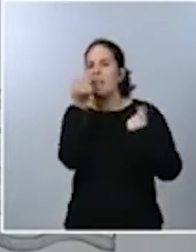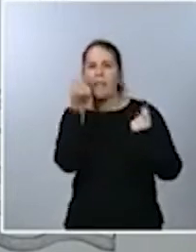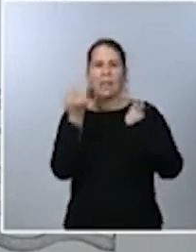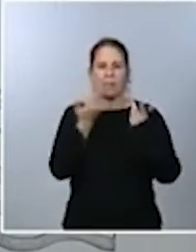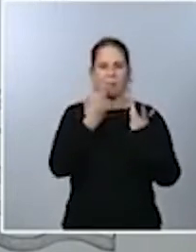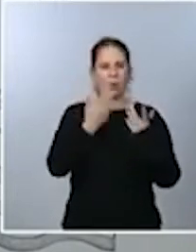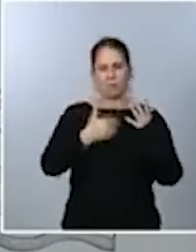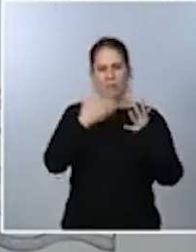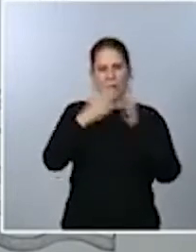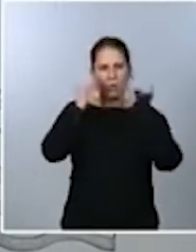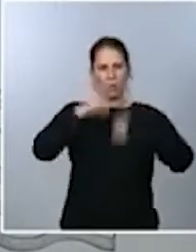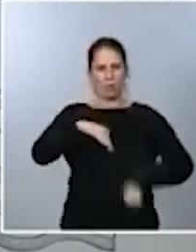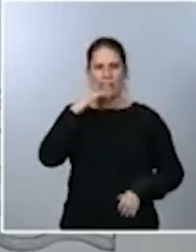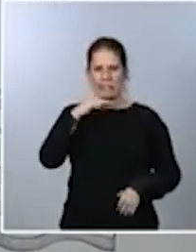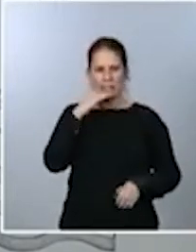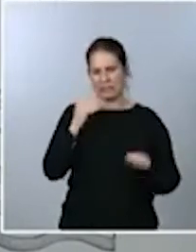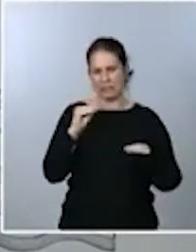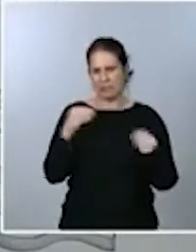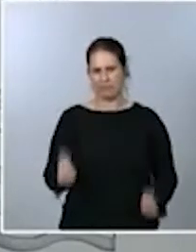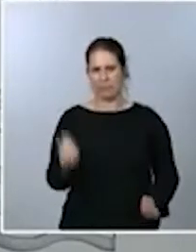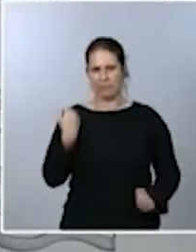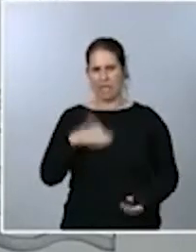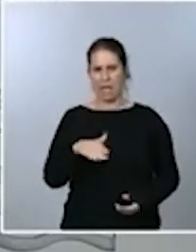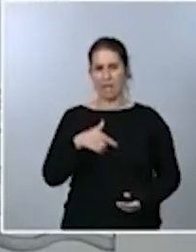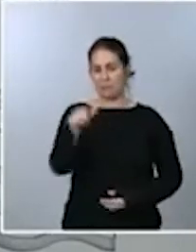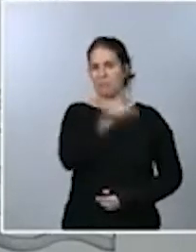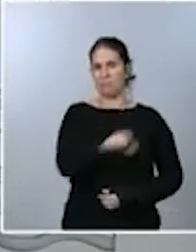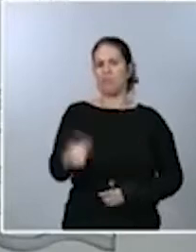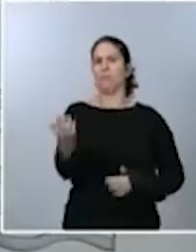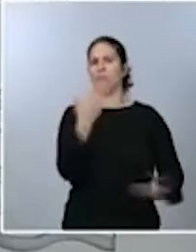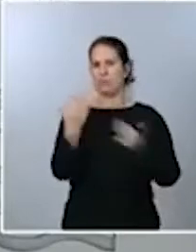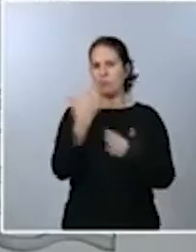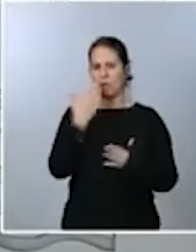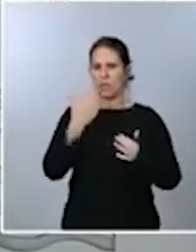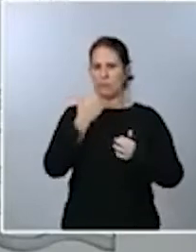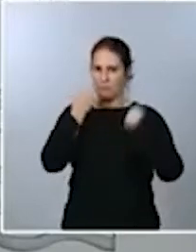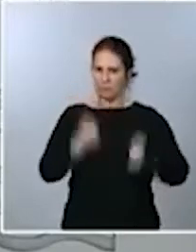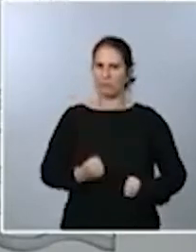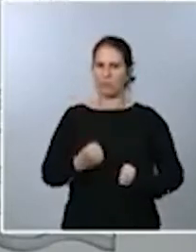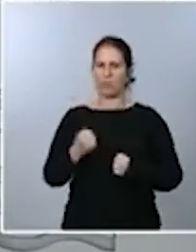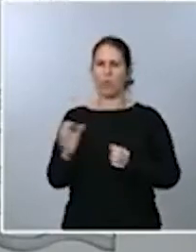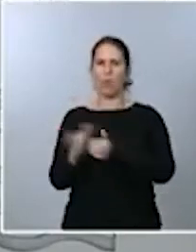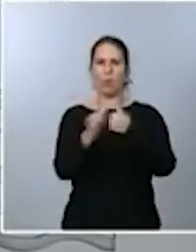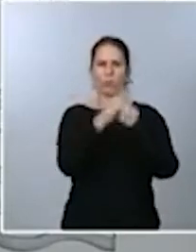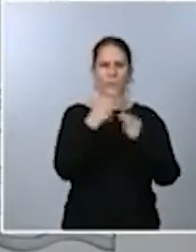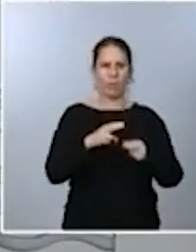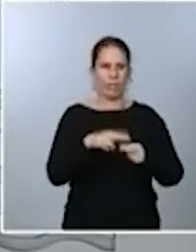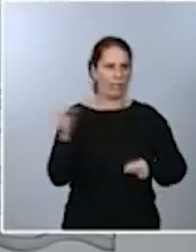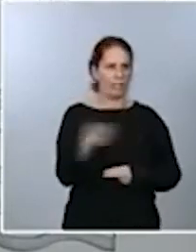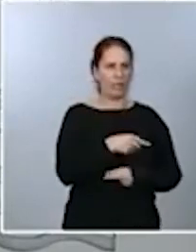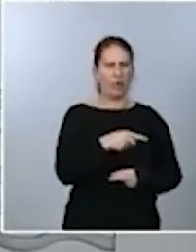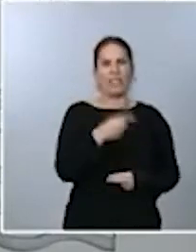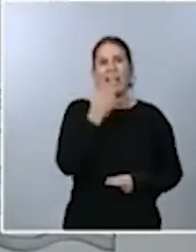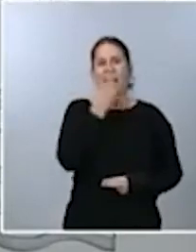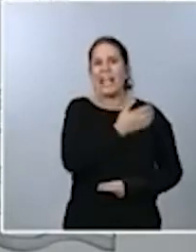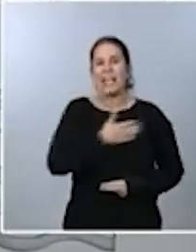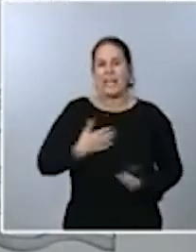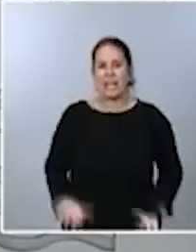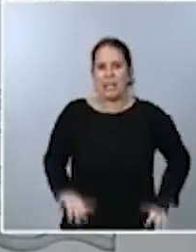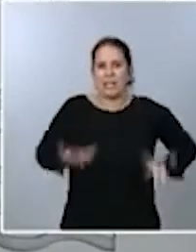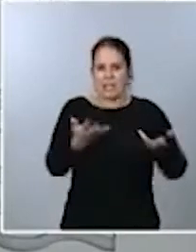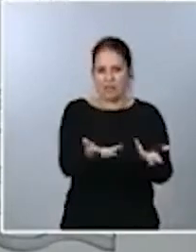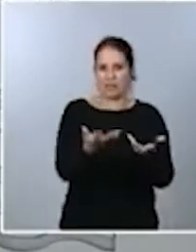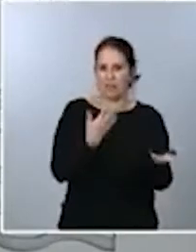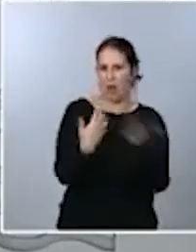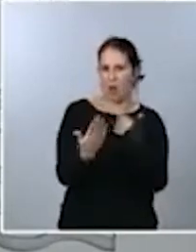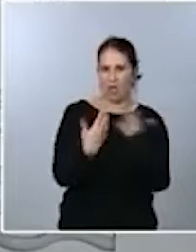esta semana tendremos un diálogo intenso con el conjunto de formaciones políticas que han manifestado su disposición a dialogar,